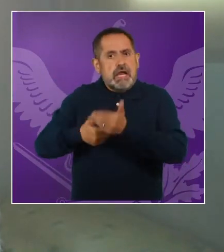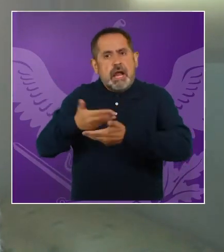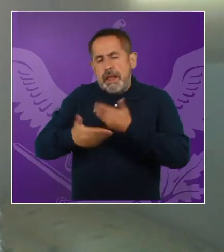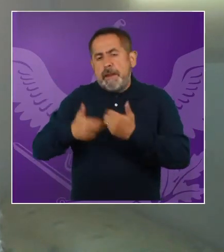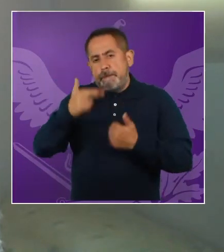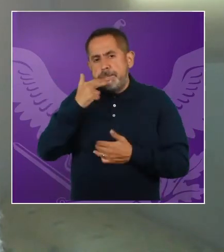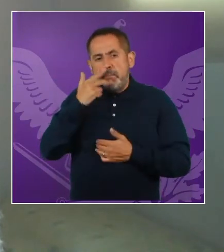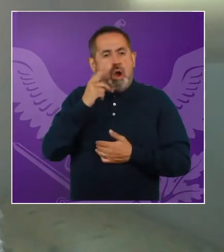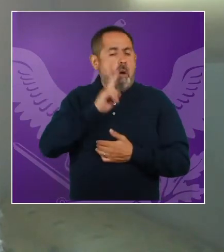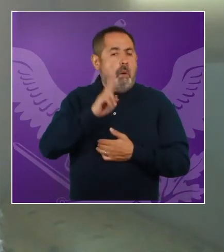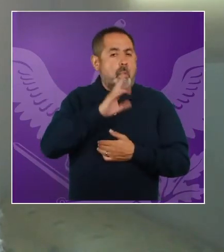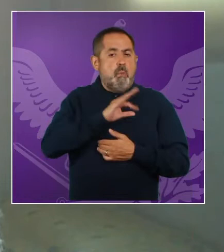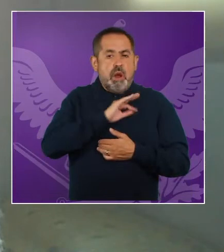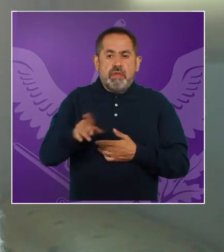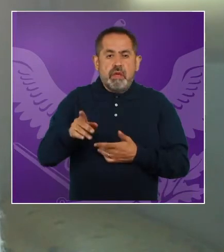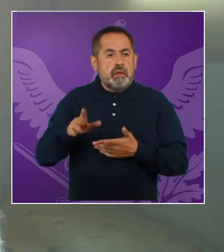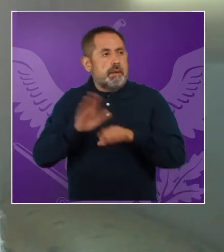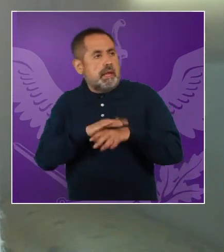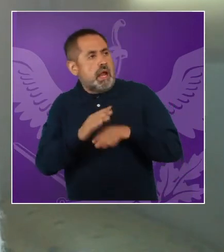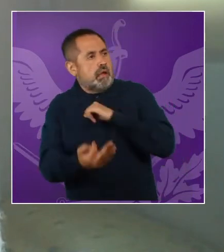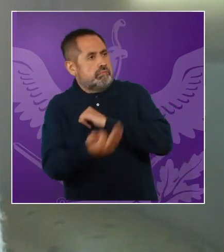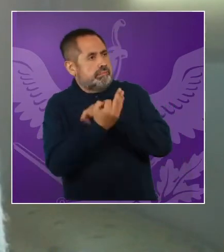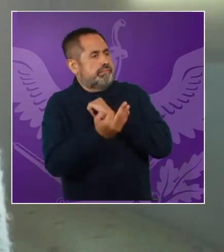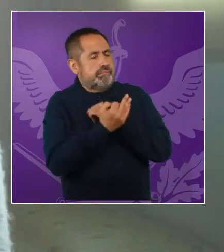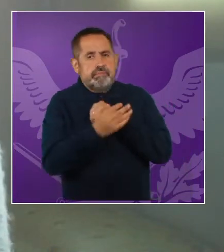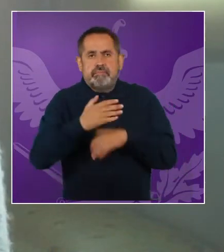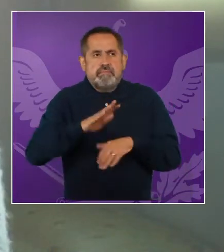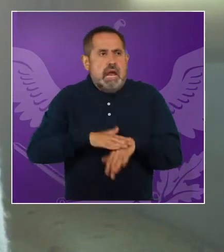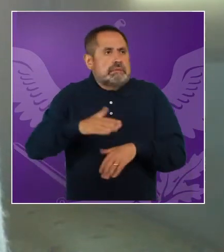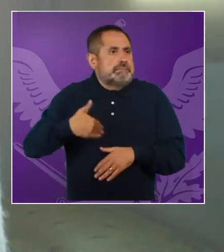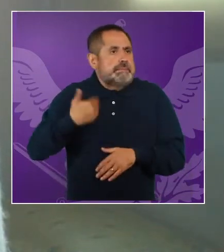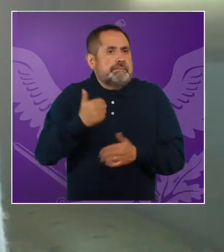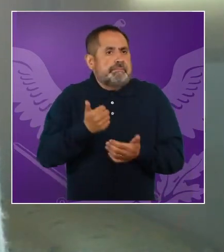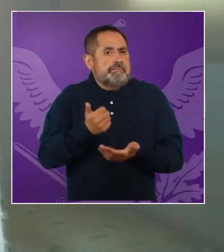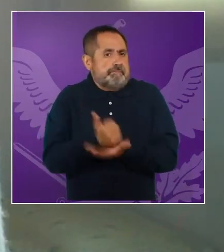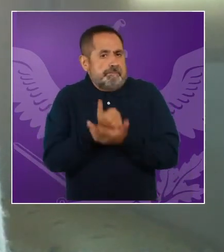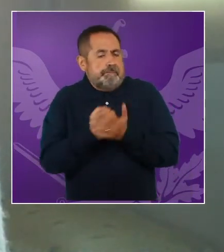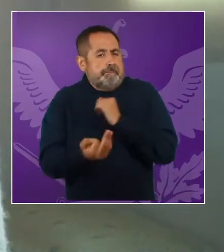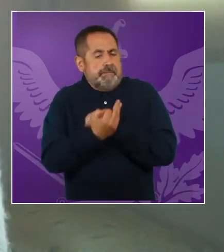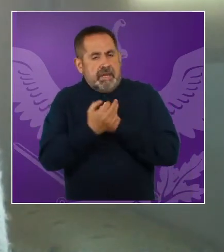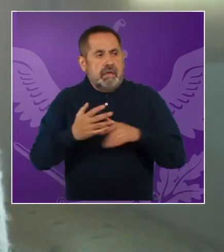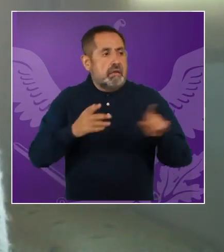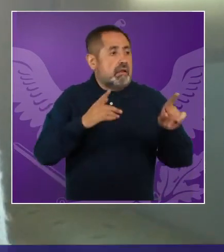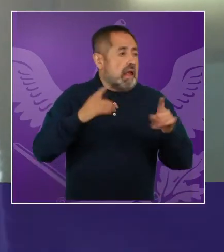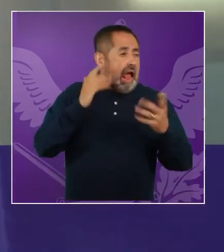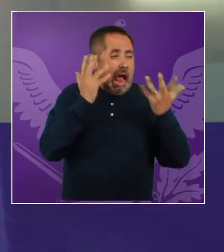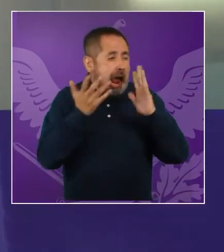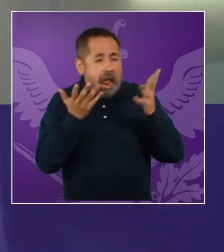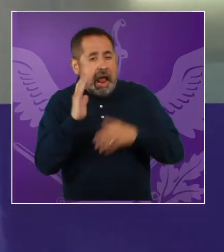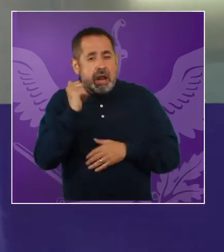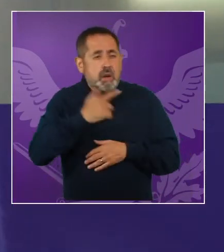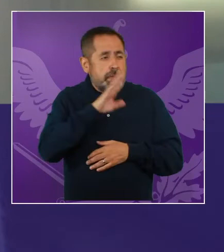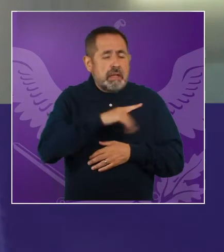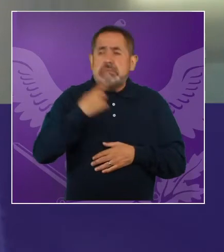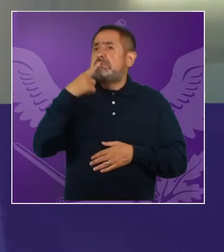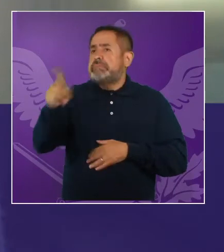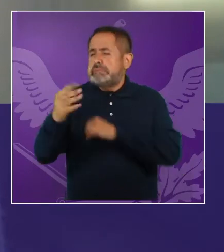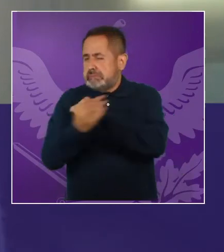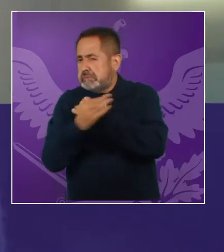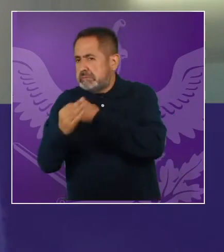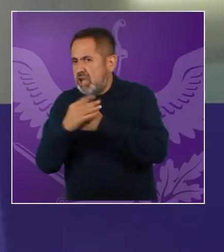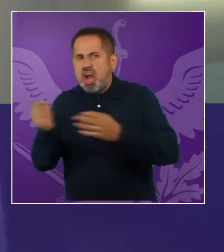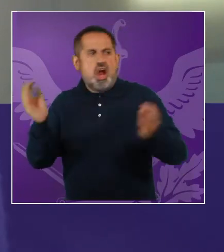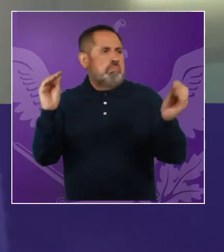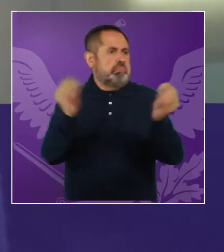reflejada esta posibilidad, ¿no?, de, este, acceder a mayores beneficios y a reclamar mejor si están, este,